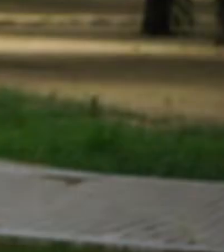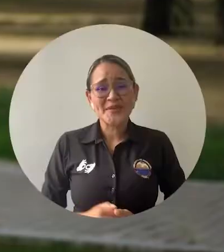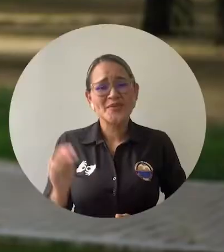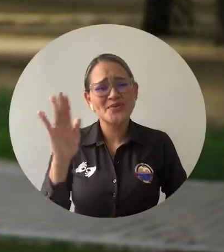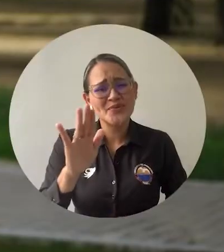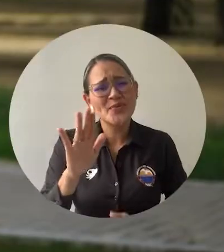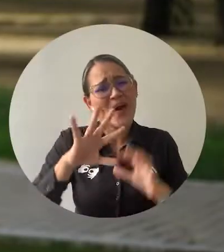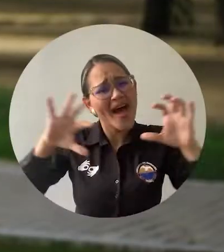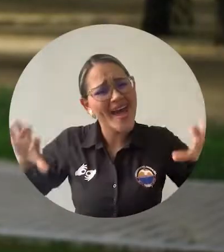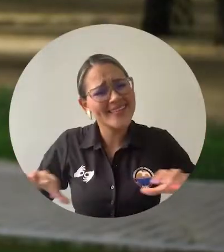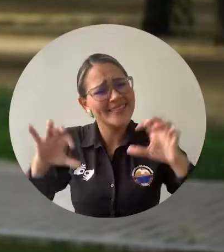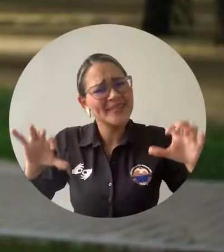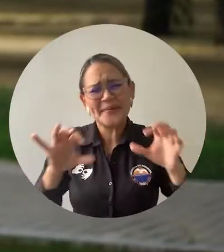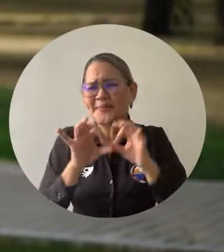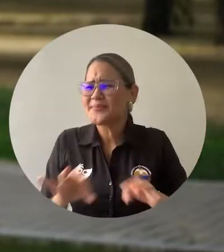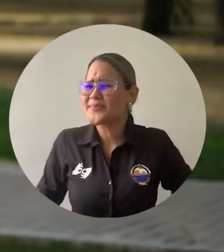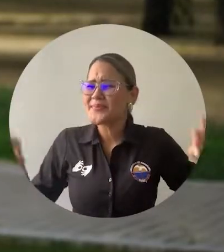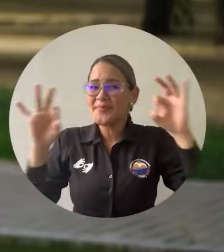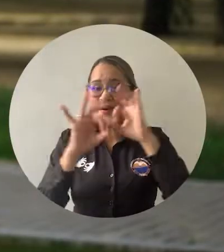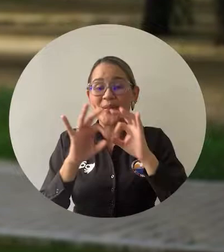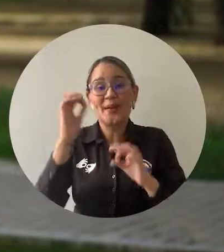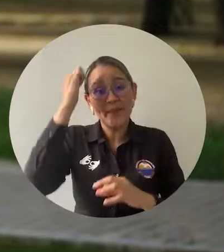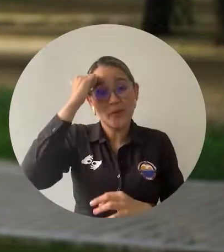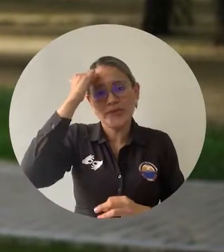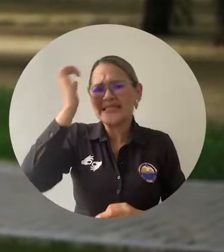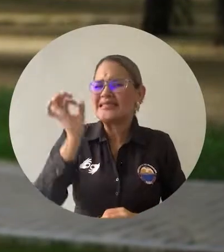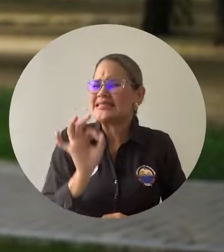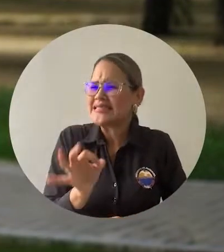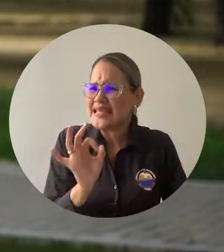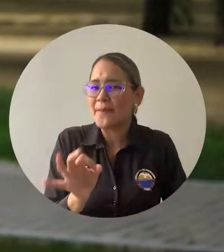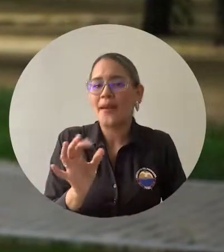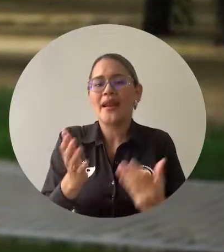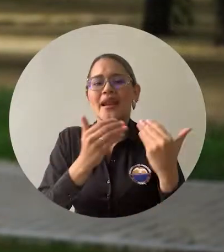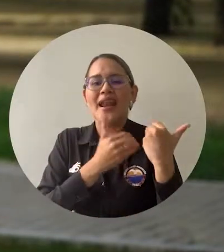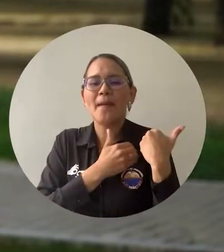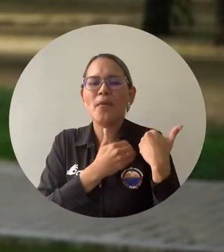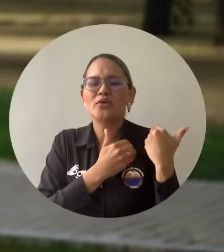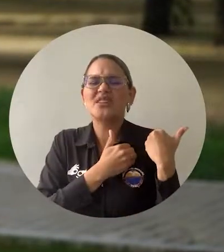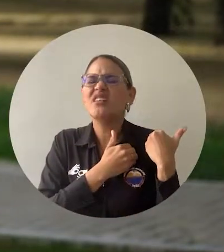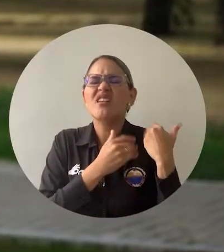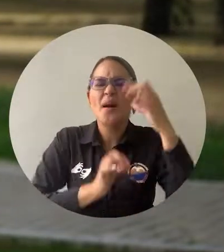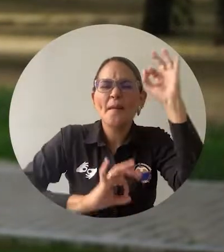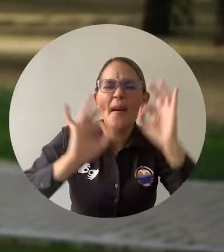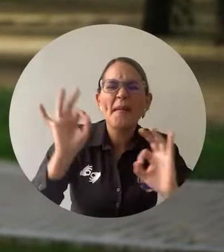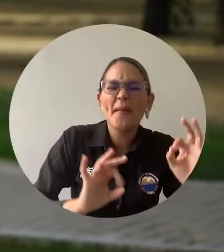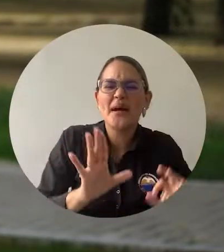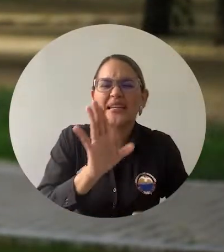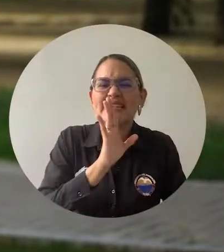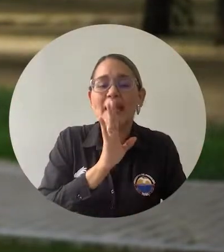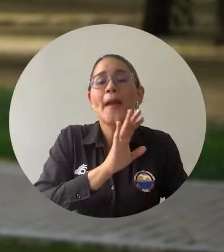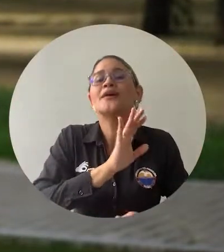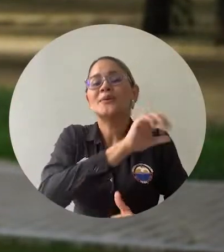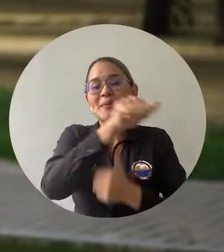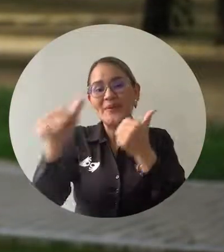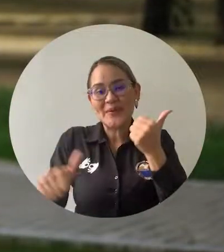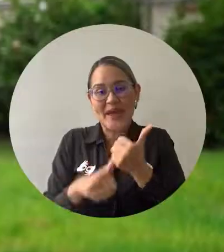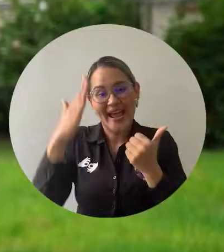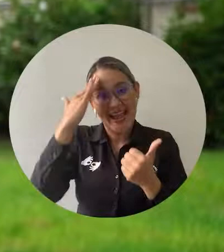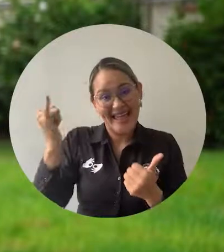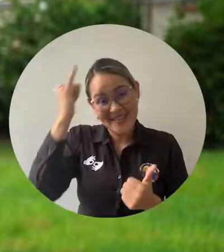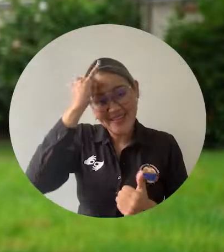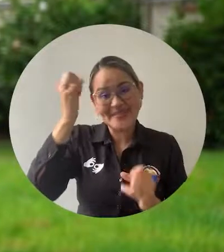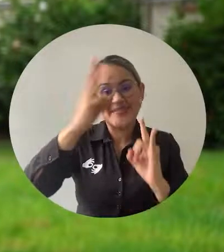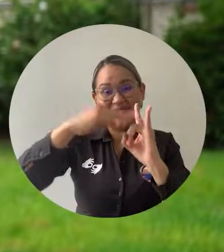La importante actividad de reconocimiento a la labor docente es organizada cada año por la Vicerrectoría Académica de Unimatalena.